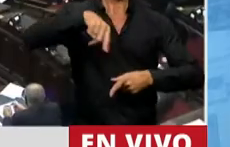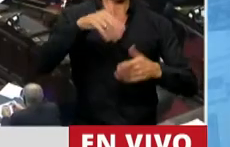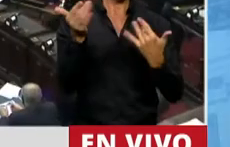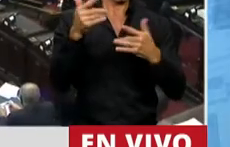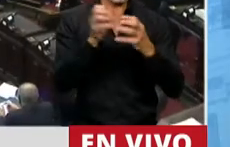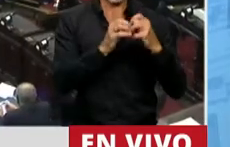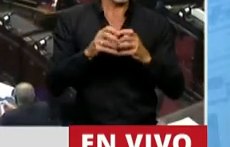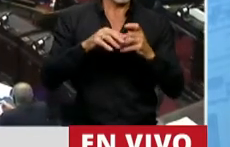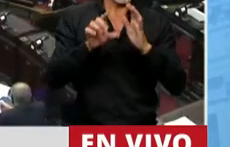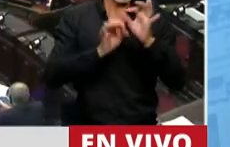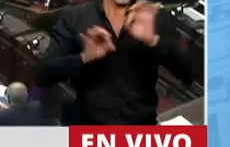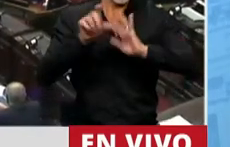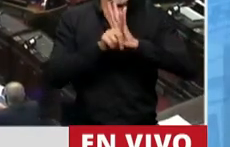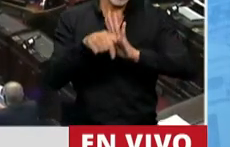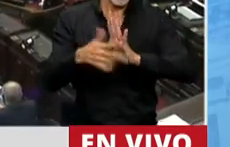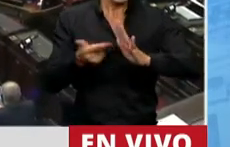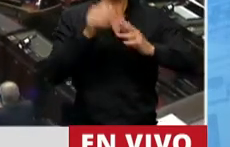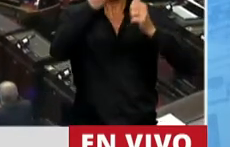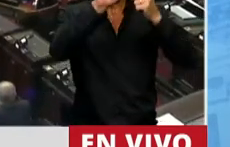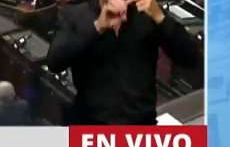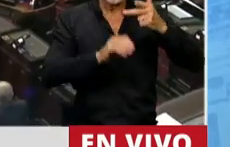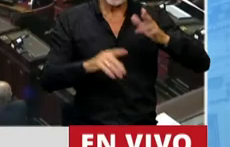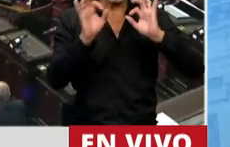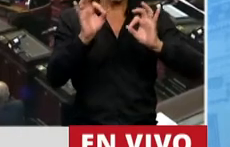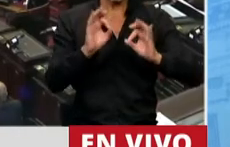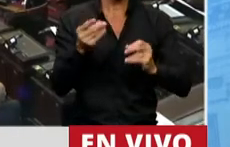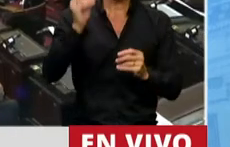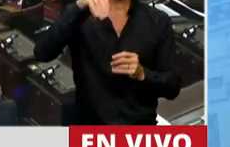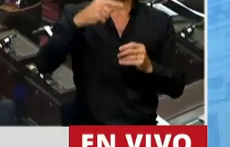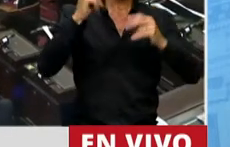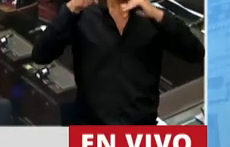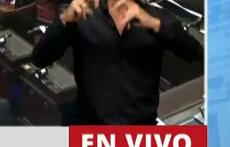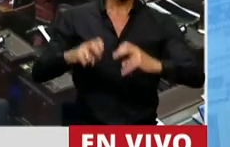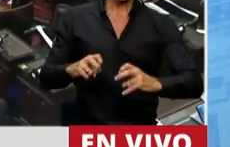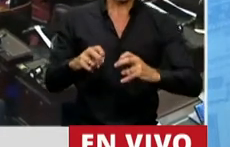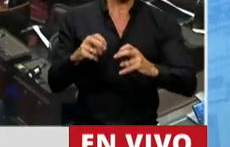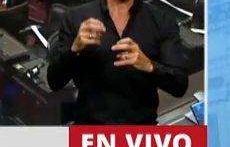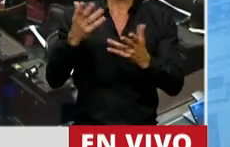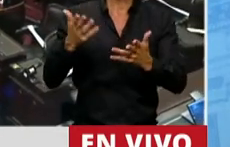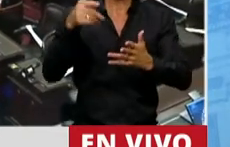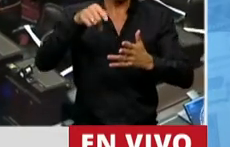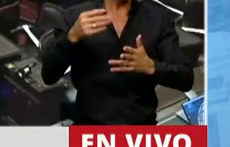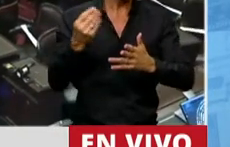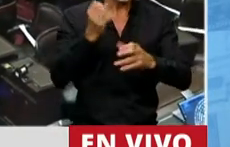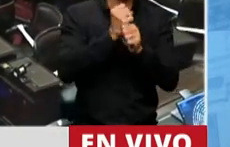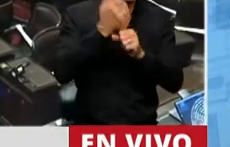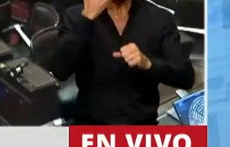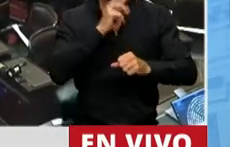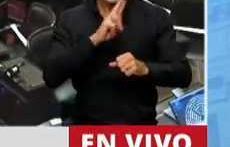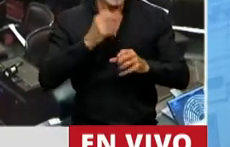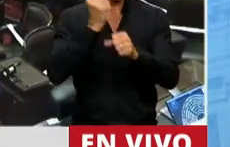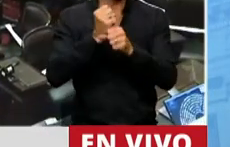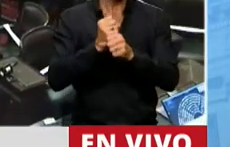Así que, no solo a los que nombré, sino a todos los investigadores, investigadoras, a los trabajadores y trabajadoras